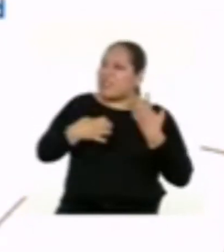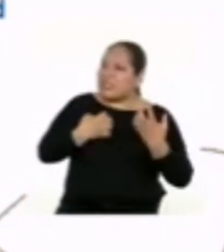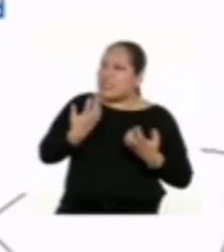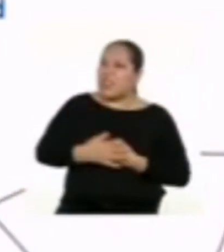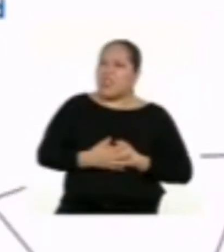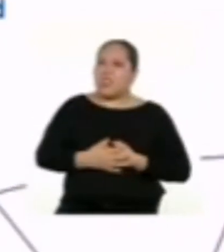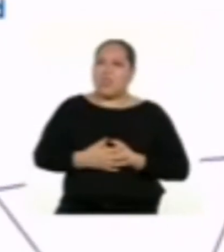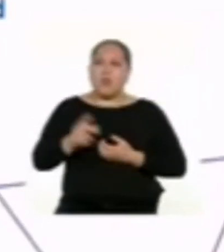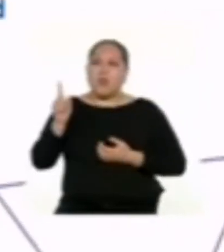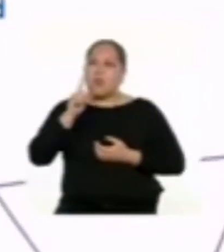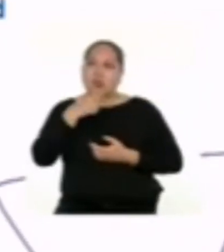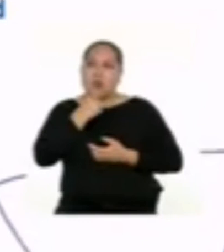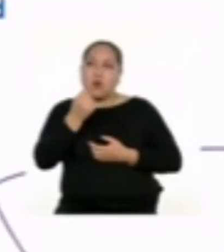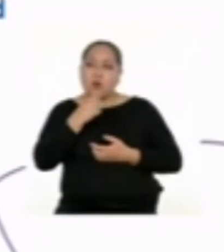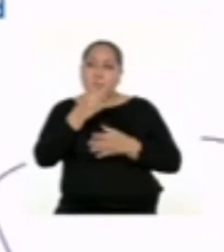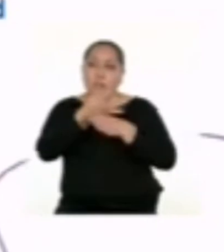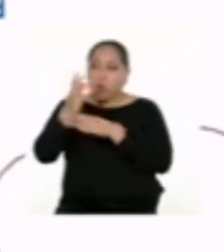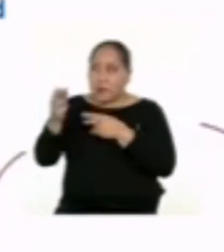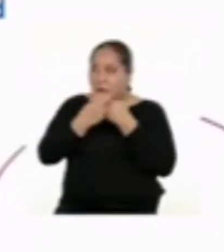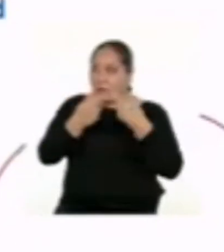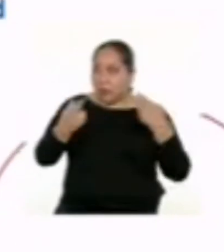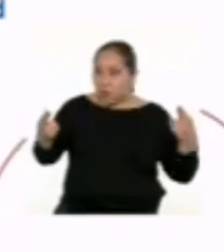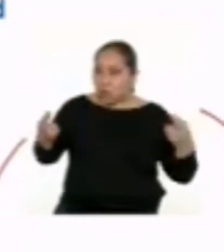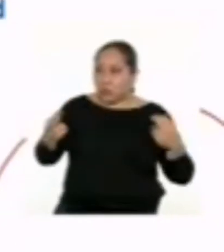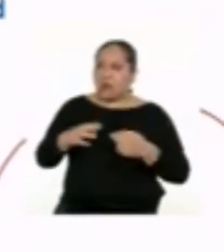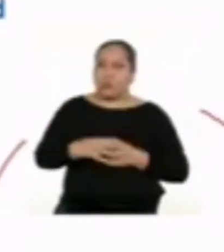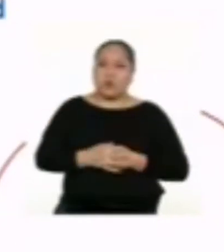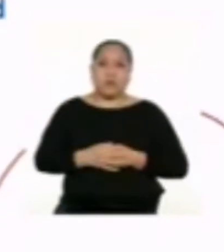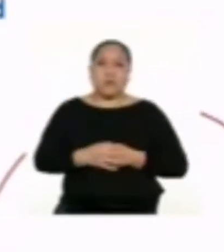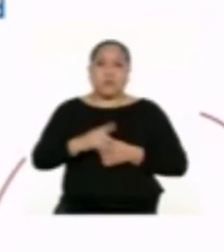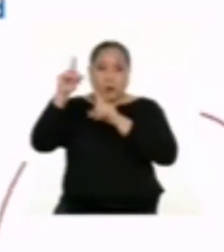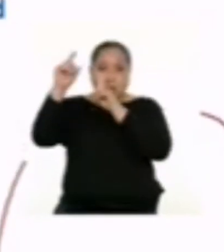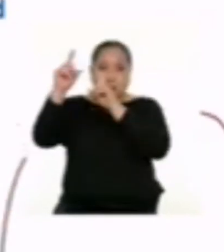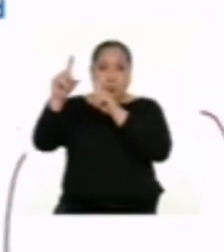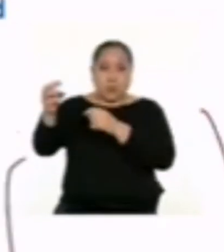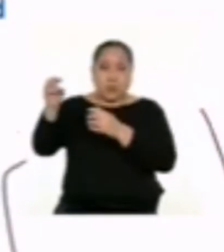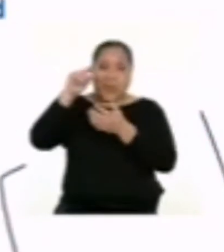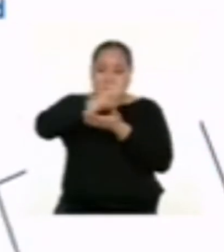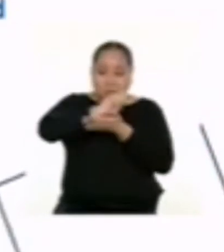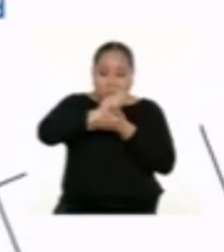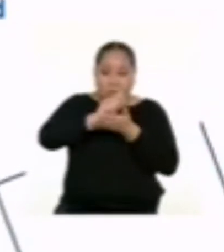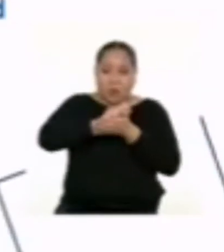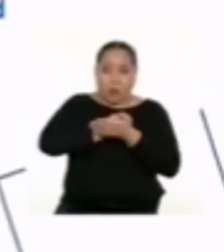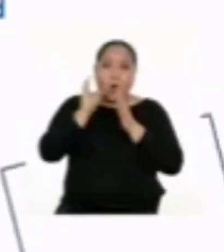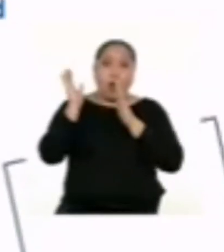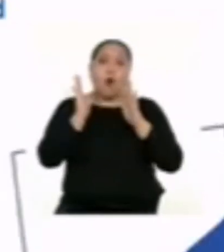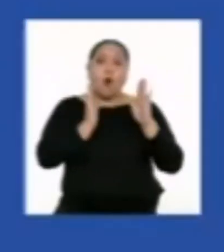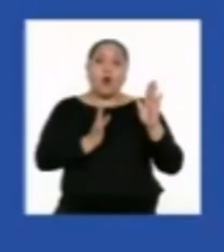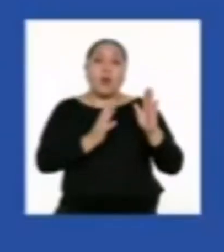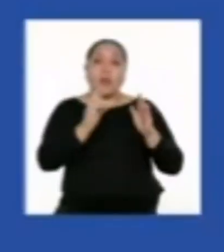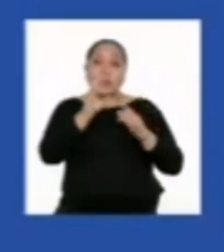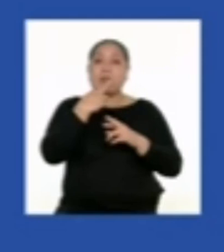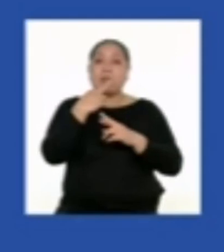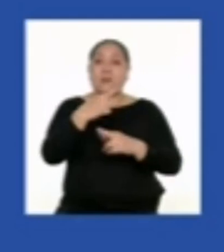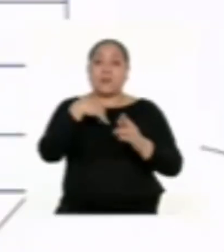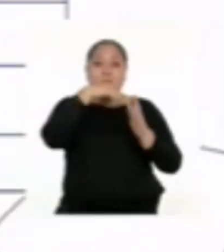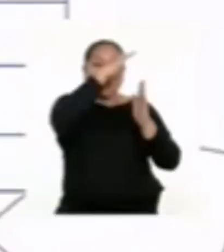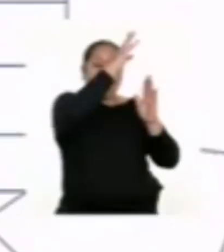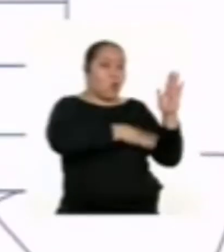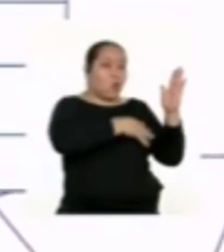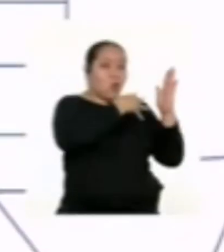incomodidad al compartir recursos o espacios de la casa. Organiza tus respuestas en un cuadro como el siguiente.